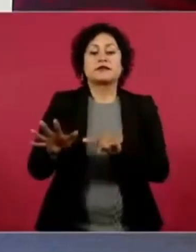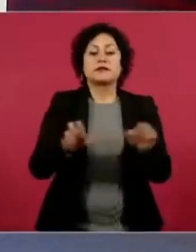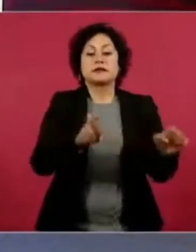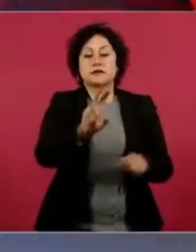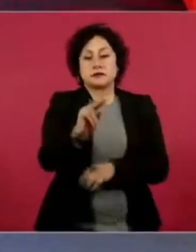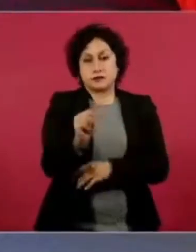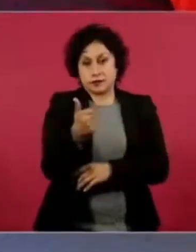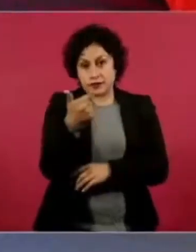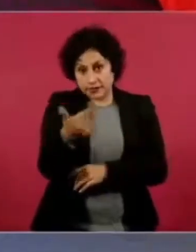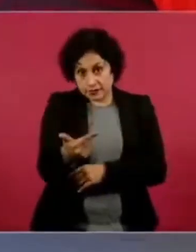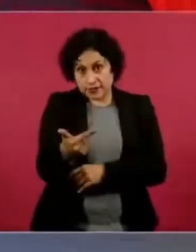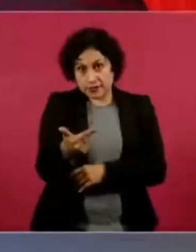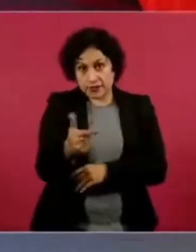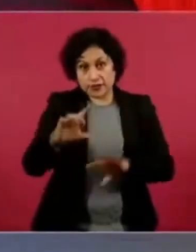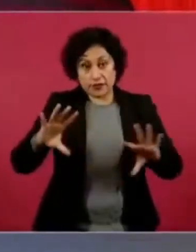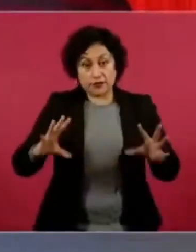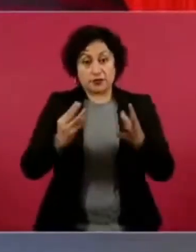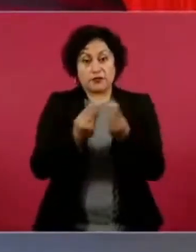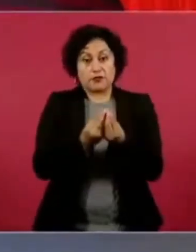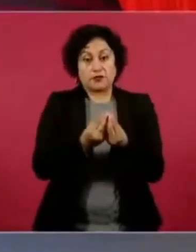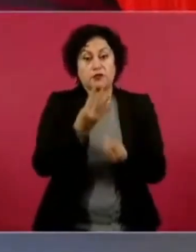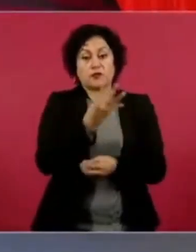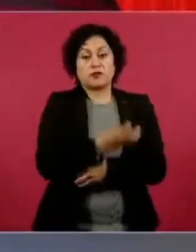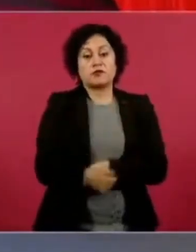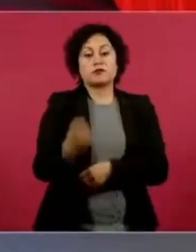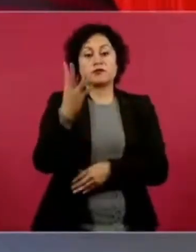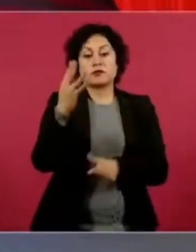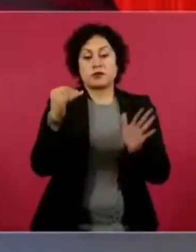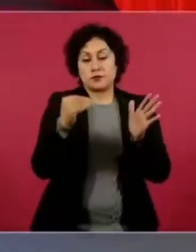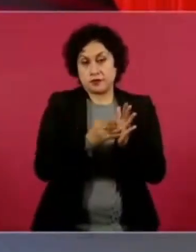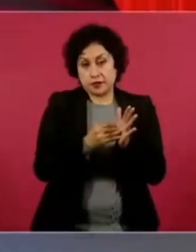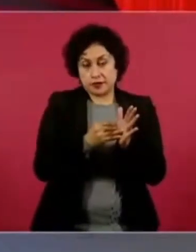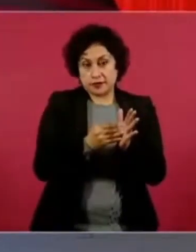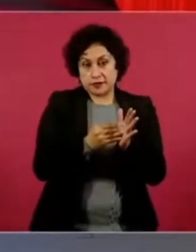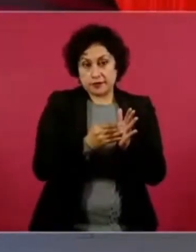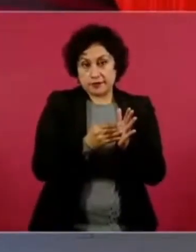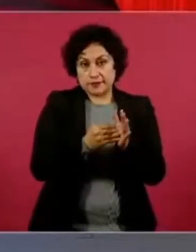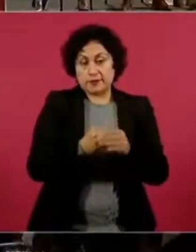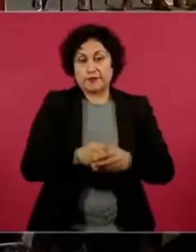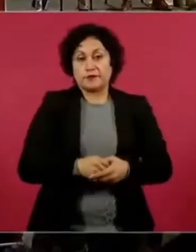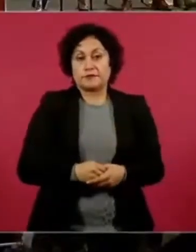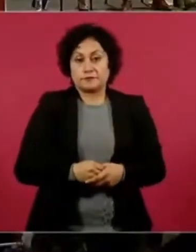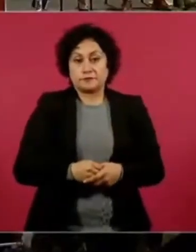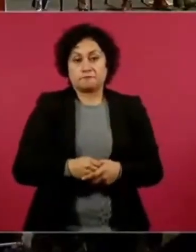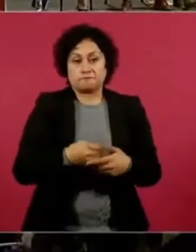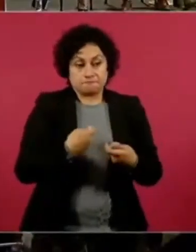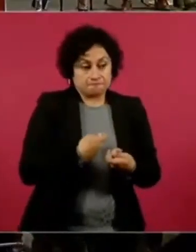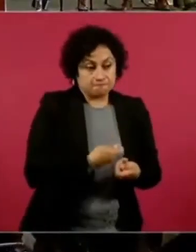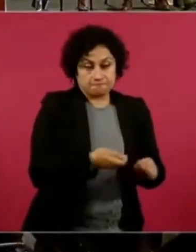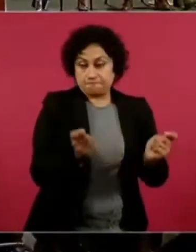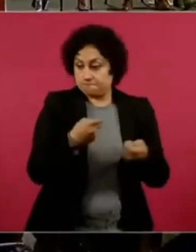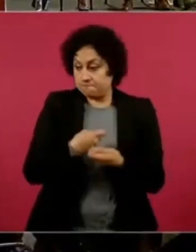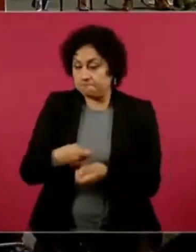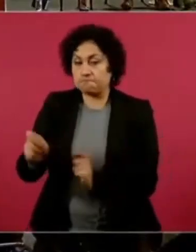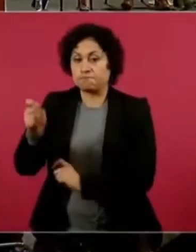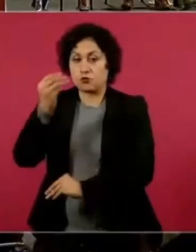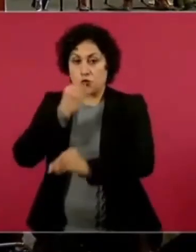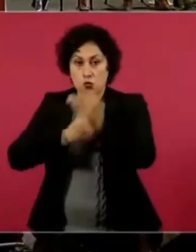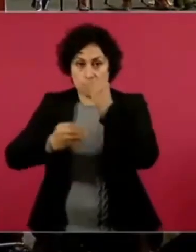total 404 mil raciones, desde que estamos.